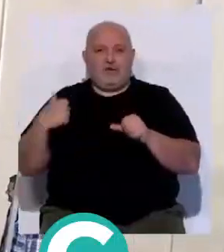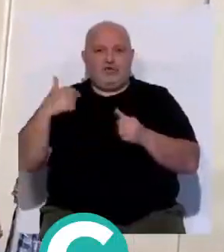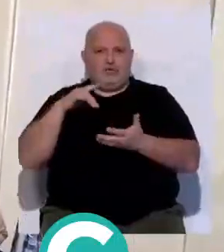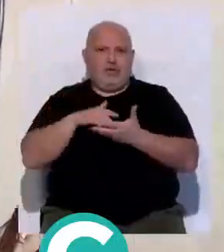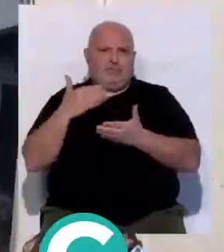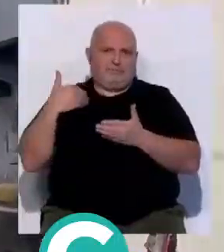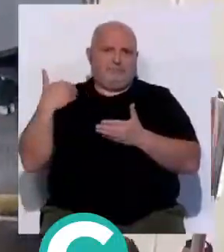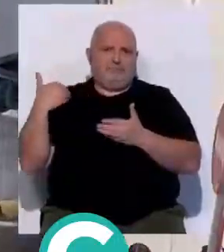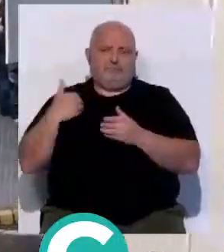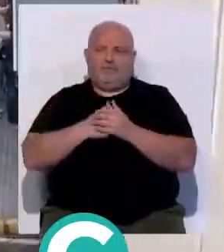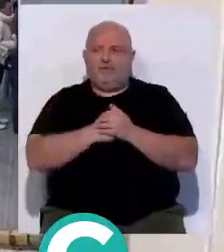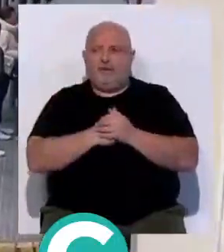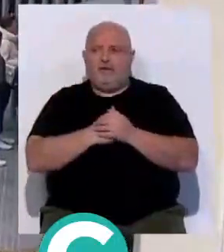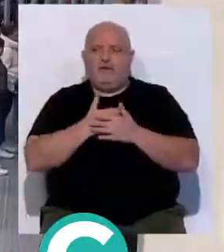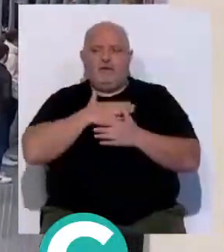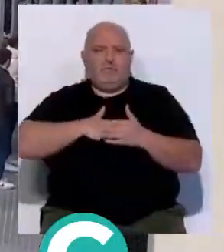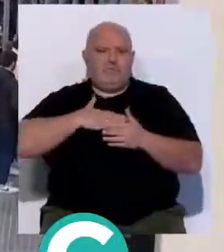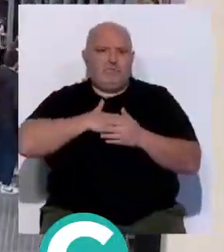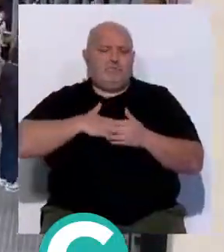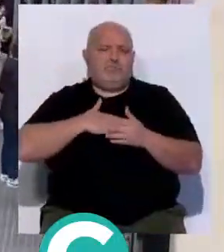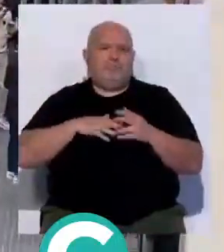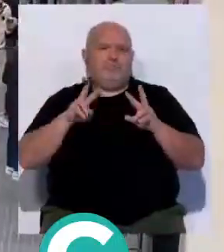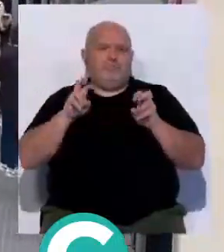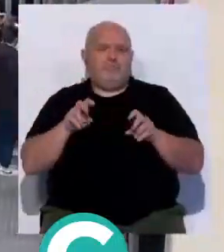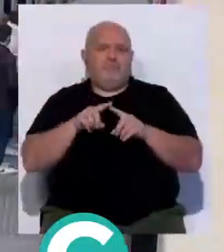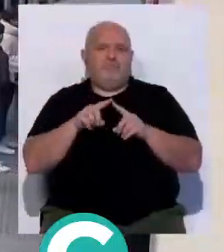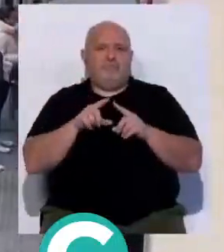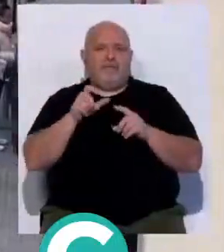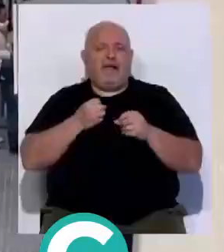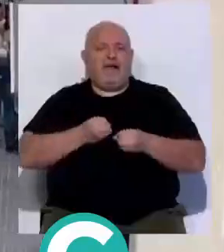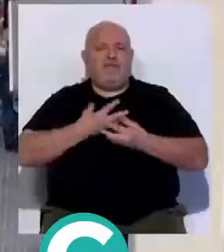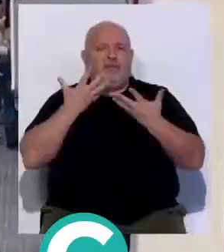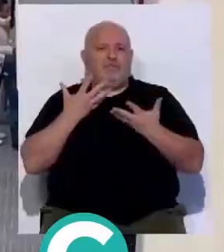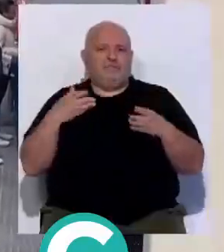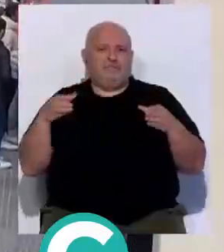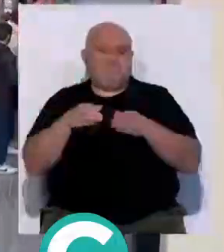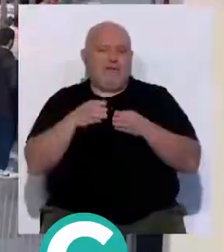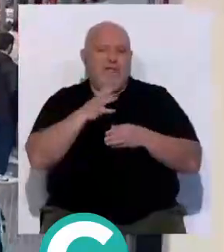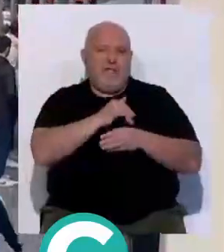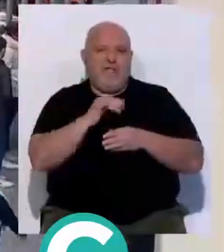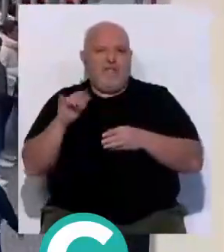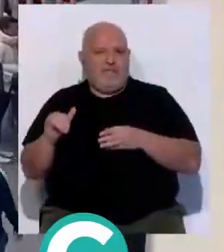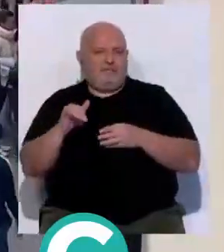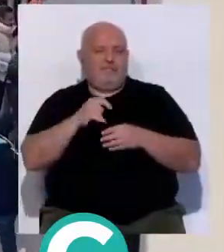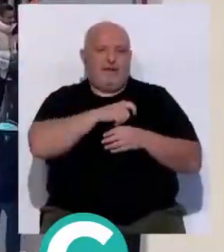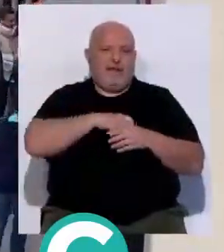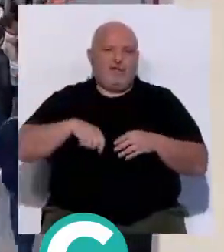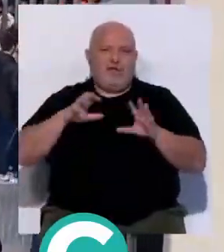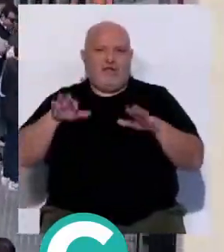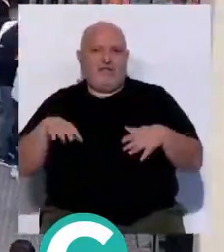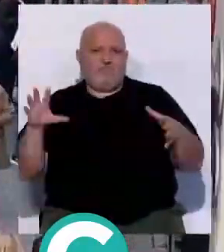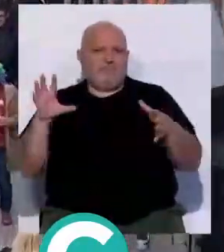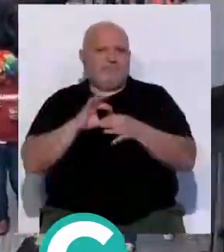un ambiente de cordialidad, un ambiente donde las aficiones estaban hermanadas, y un ambiente que se